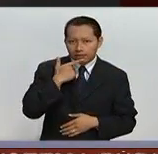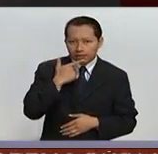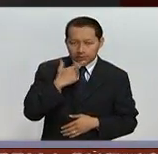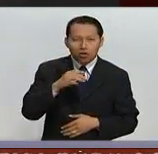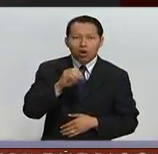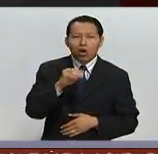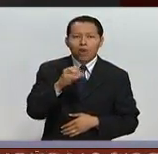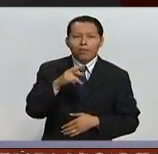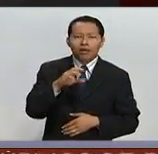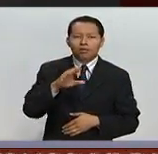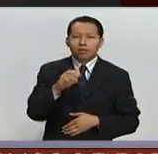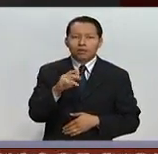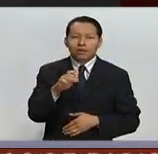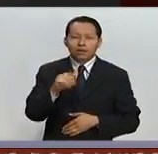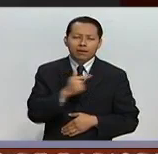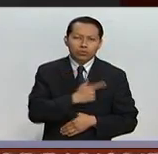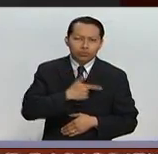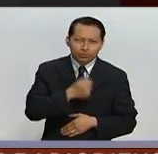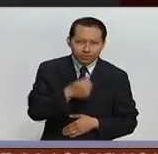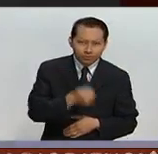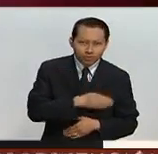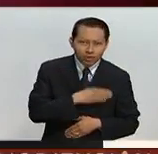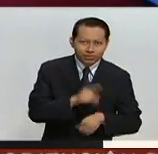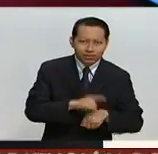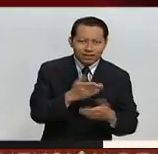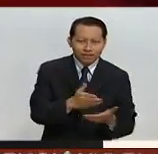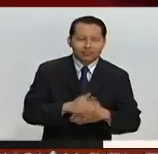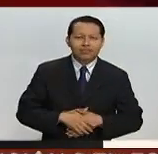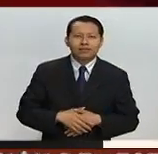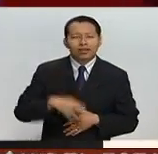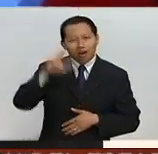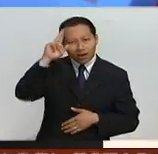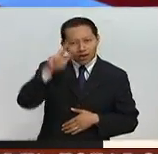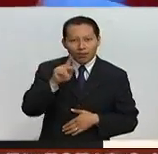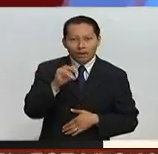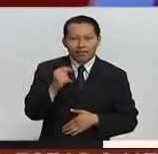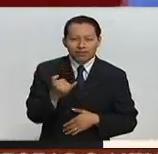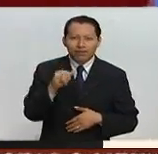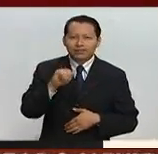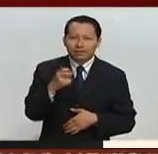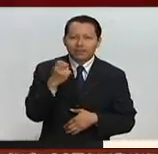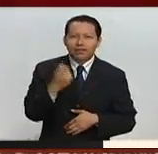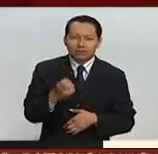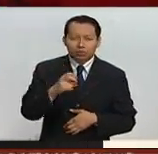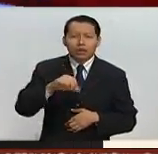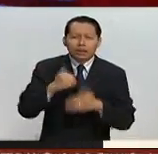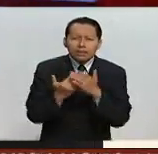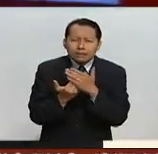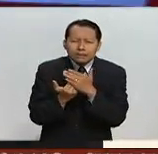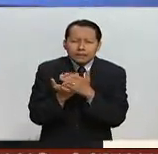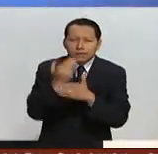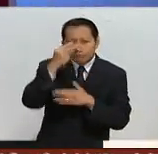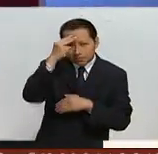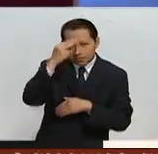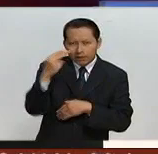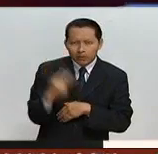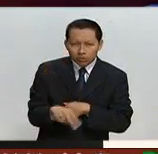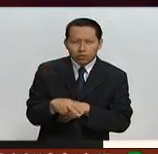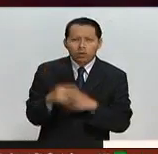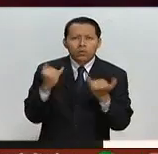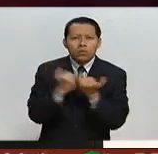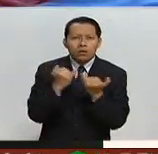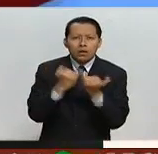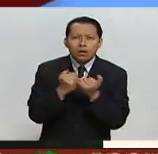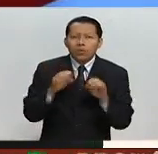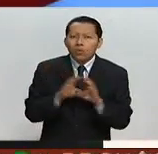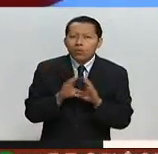Omar Cepeda, es un gusto siempre saludarte. Muy buenos días. ¿Qué tal, Pati? Así es, desde la madrugada, hora de México, los mexicanos empezaron a